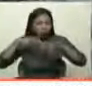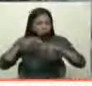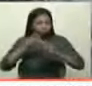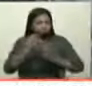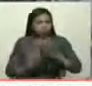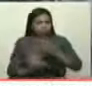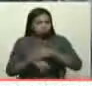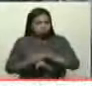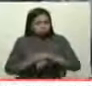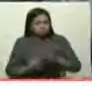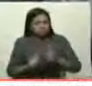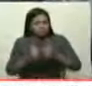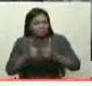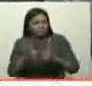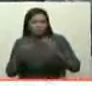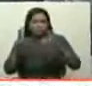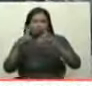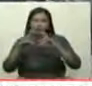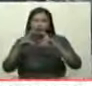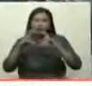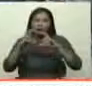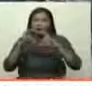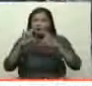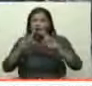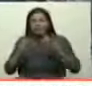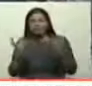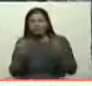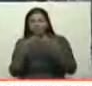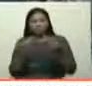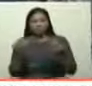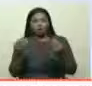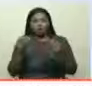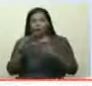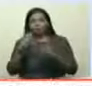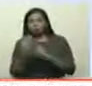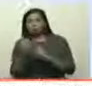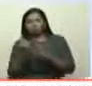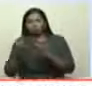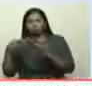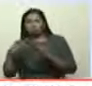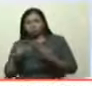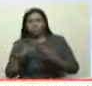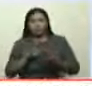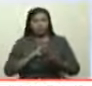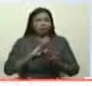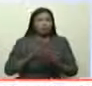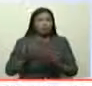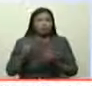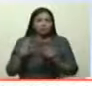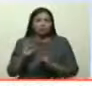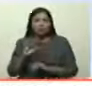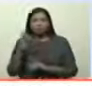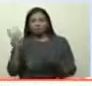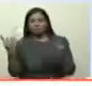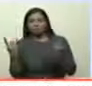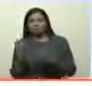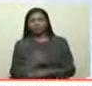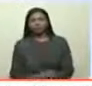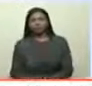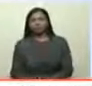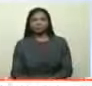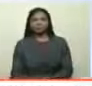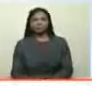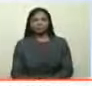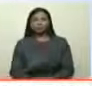rock y todas sus implicaciones sociológicas en la vida, culturales en la vida. En